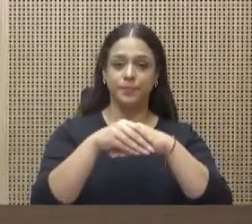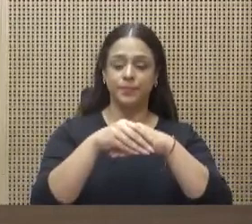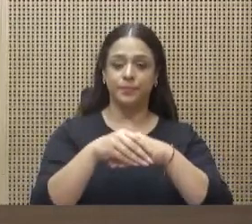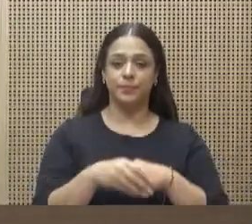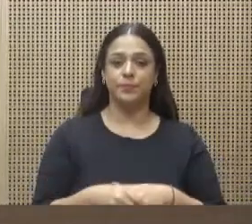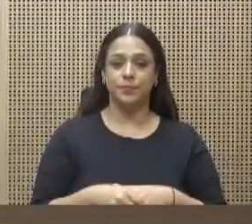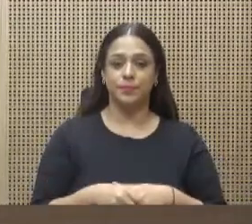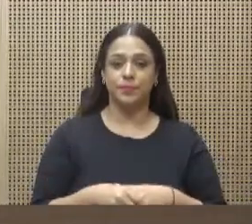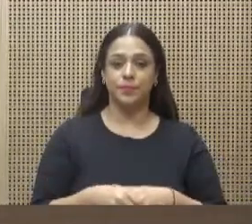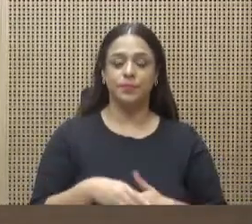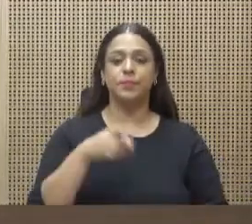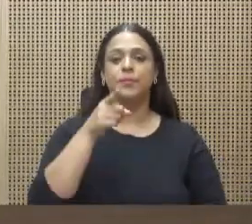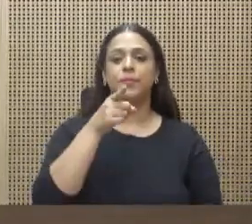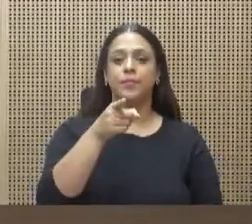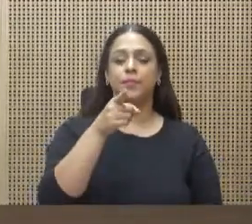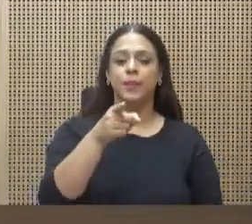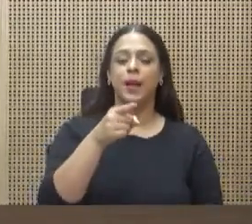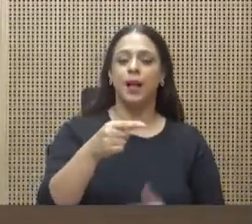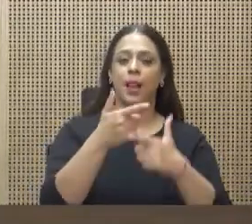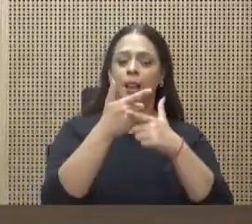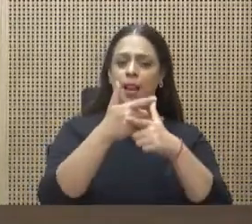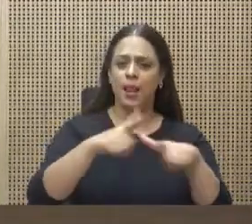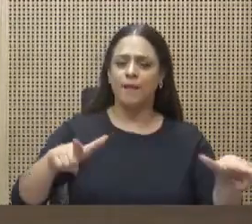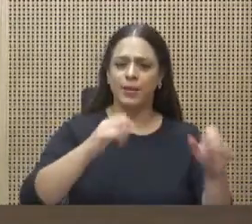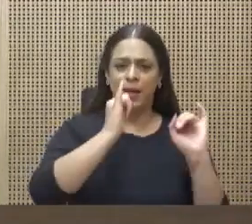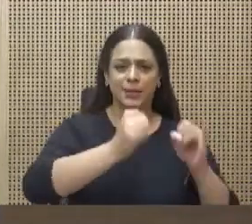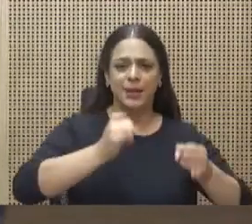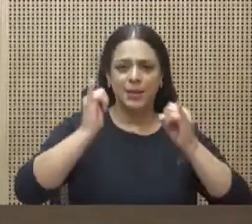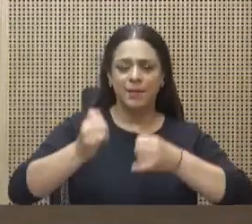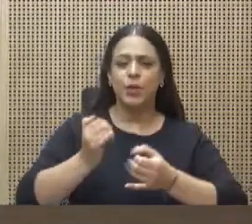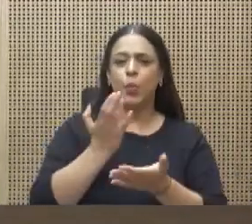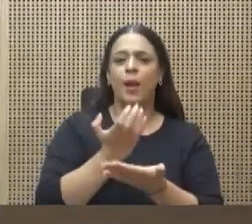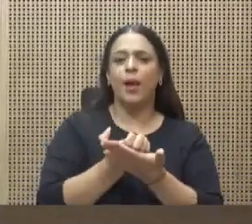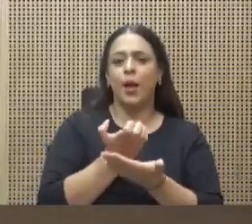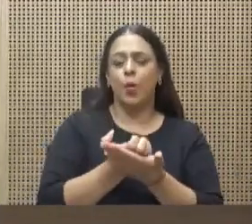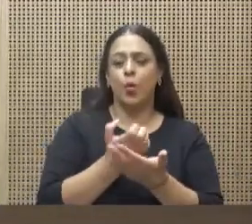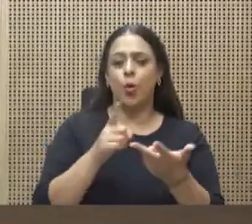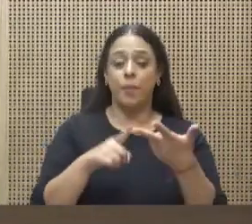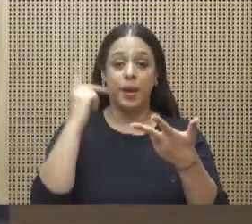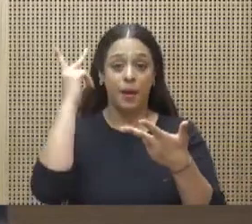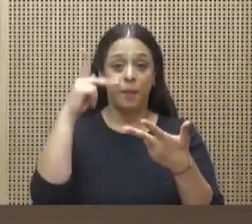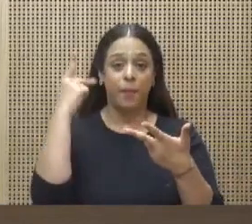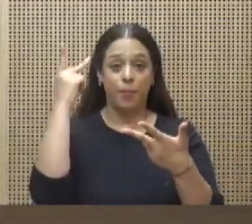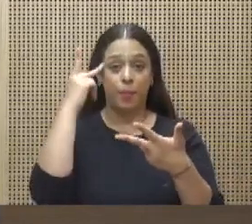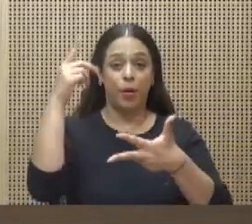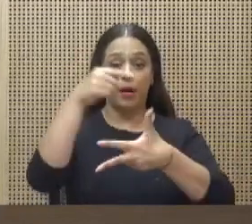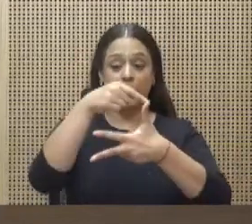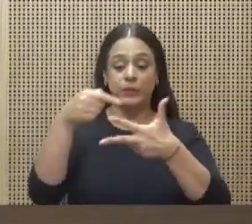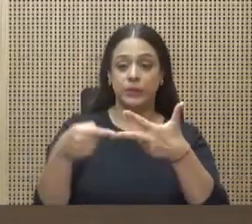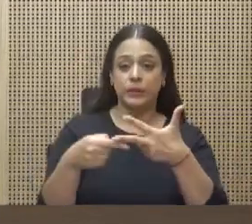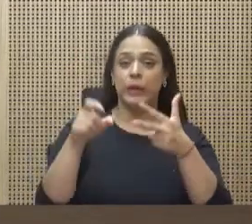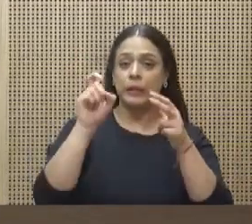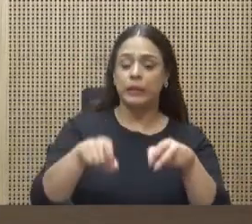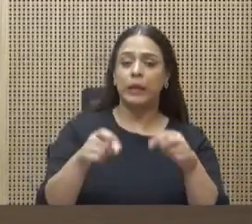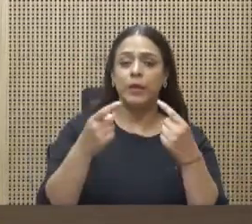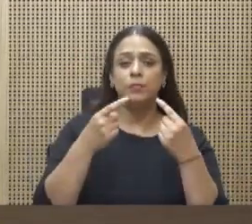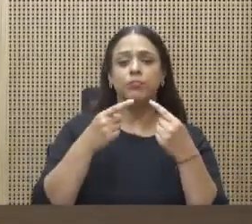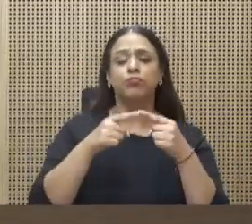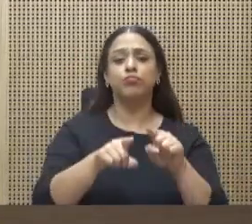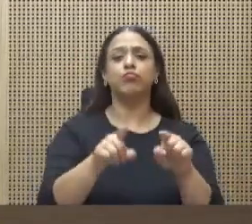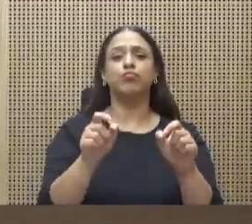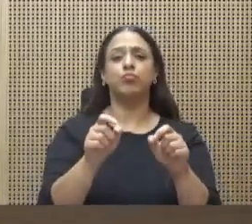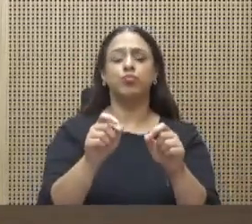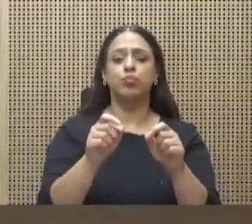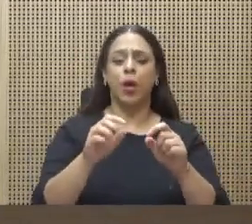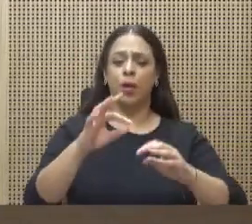económica y política, combinados con la obligación moral de llevar bienestar y progreso a todos los habitantes del país,